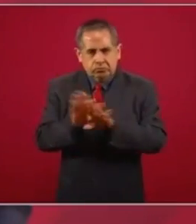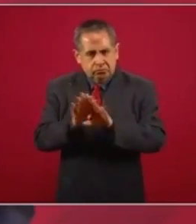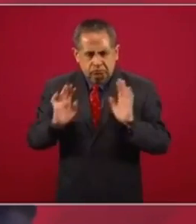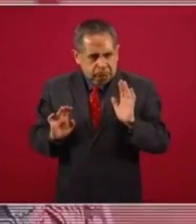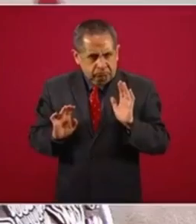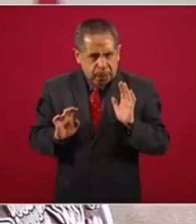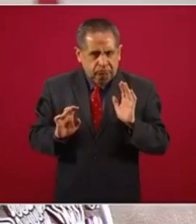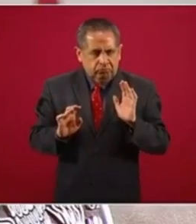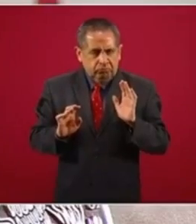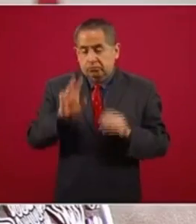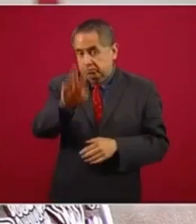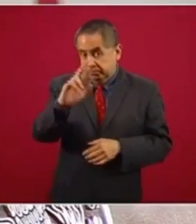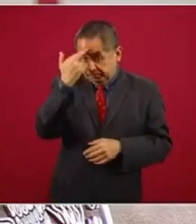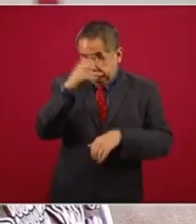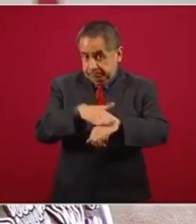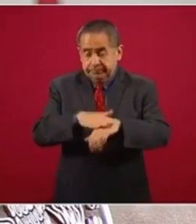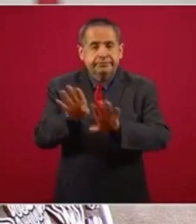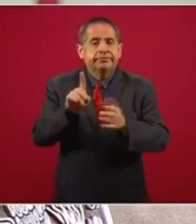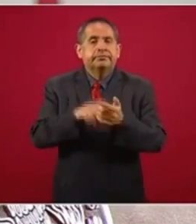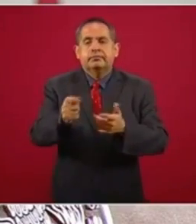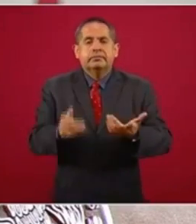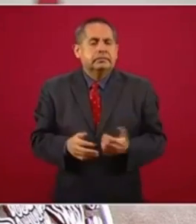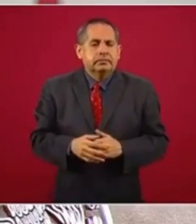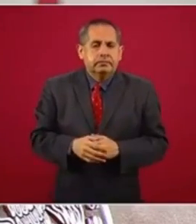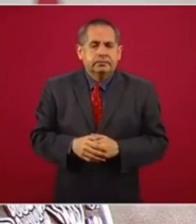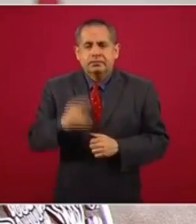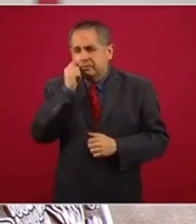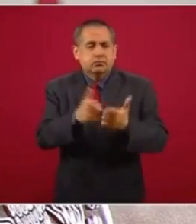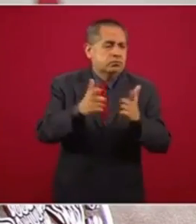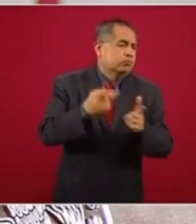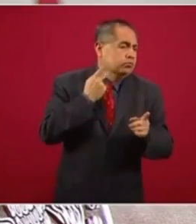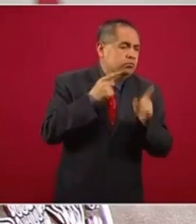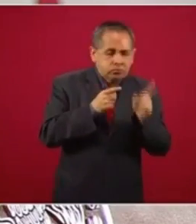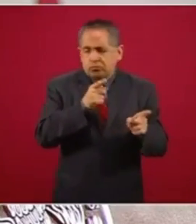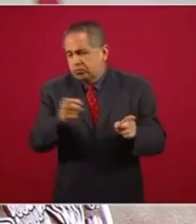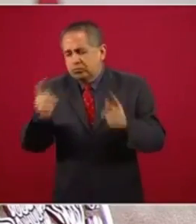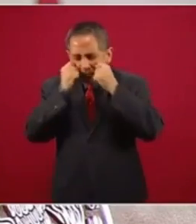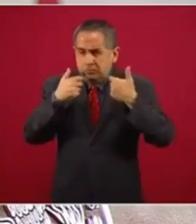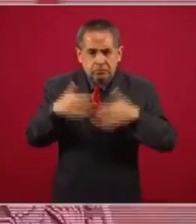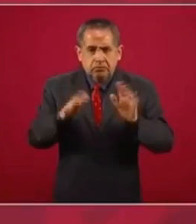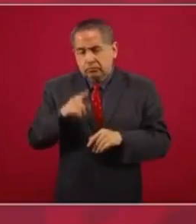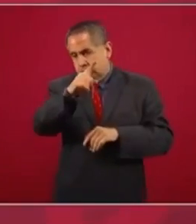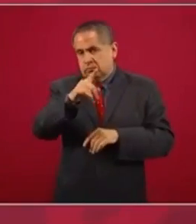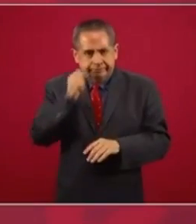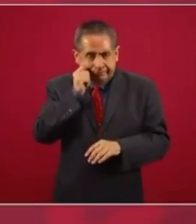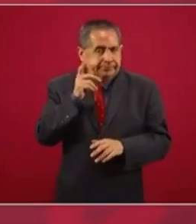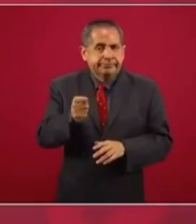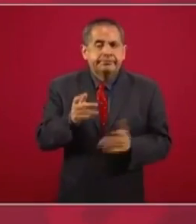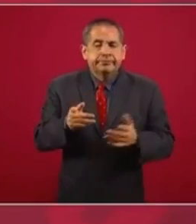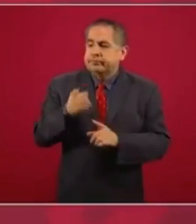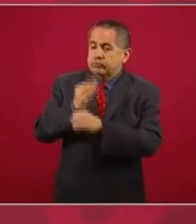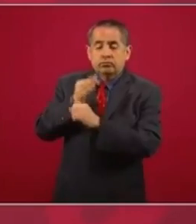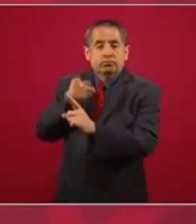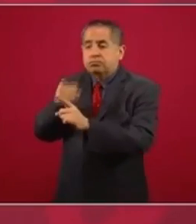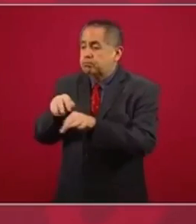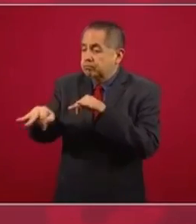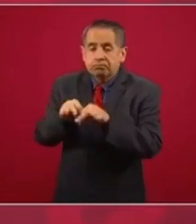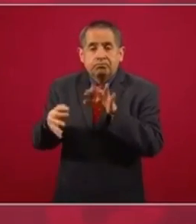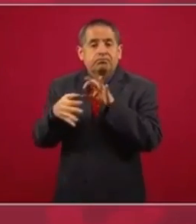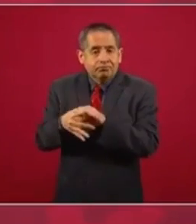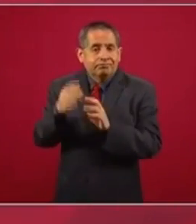no olvidemos que sea de un partido o de otro, allá o acá. Esto tiene que ver